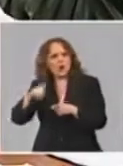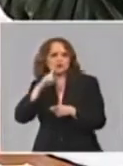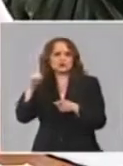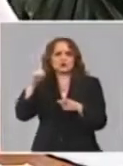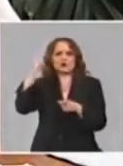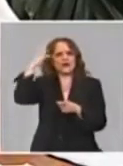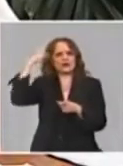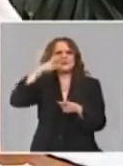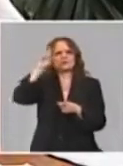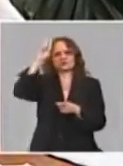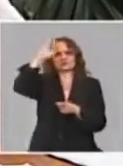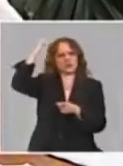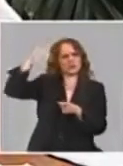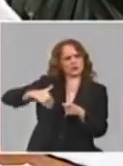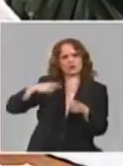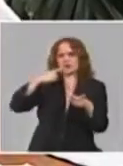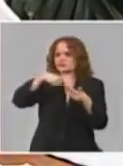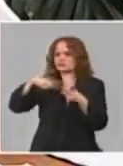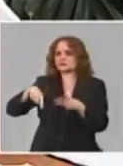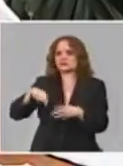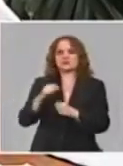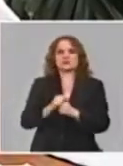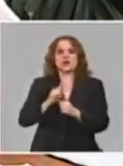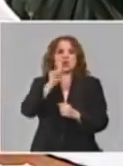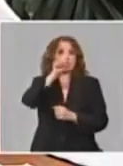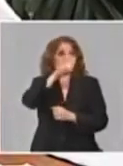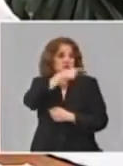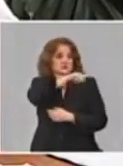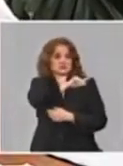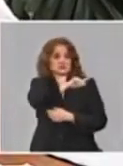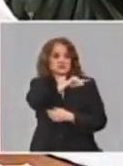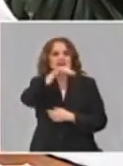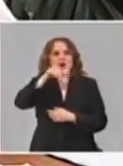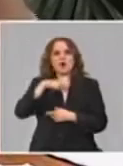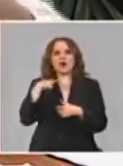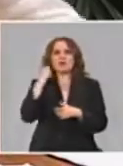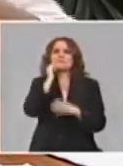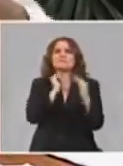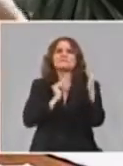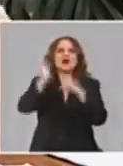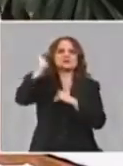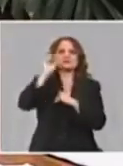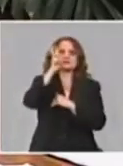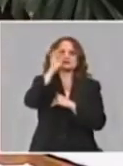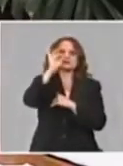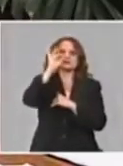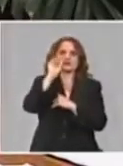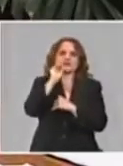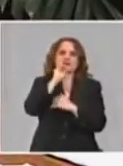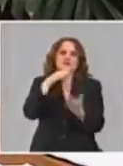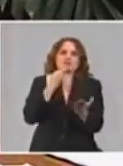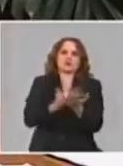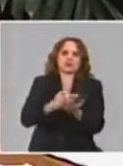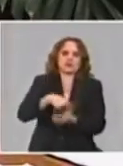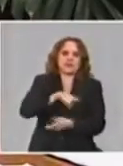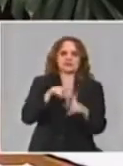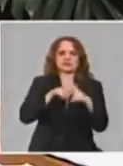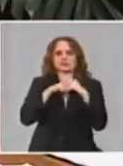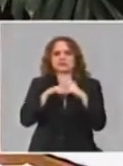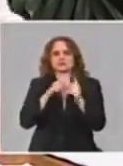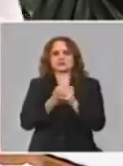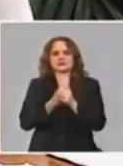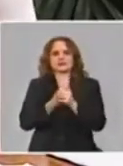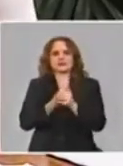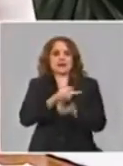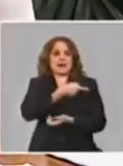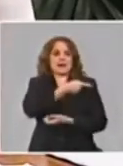MINSAT, hoy superamos las 70. Yo le decía al ministro, ahora, porque como todos los días, yo ayer le dije una cifra anoche, pero es